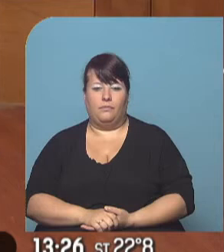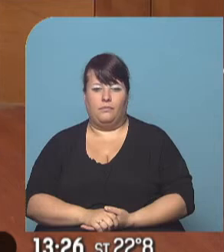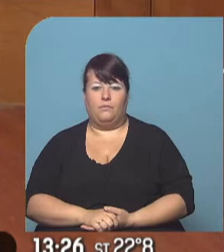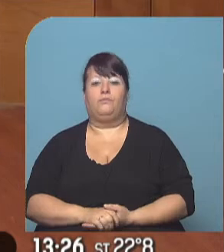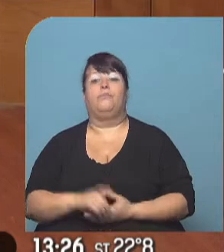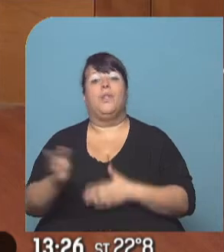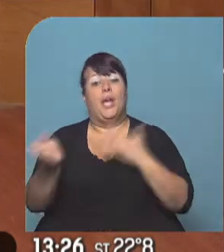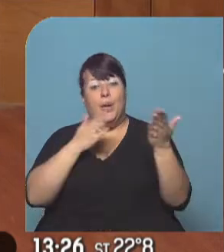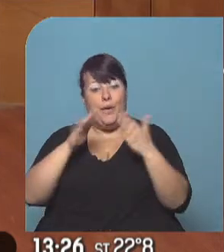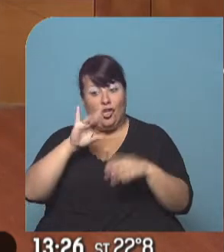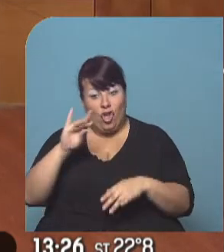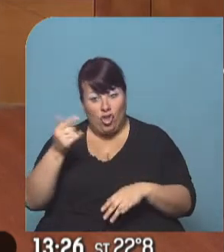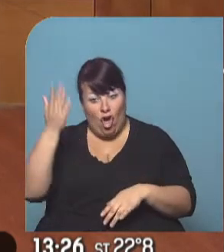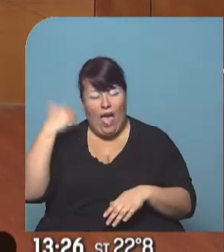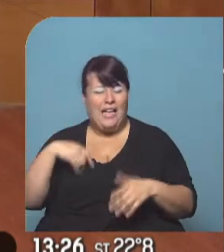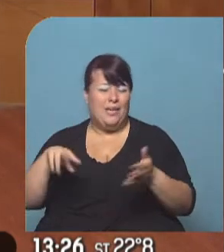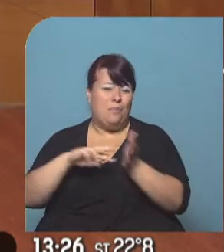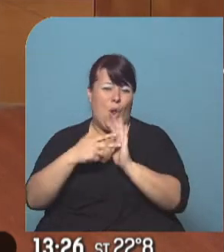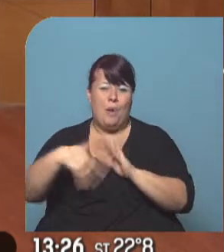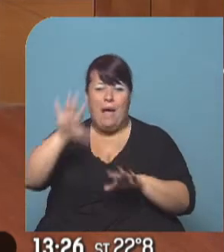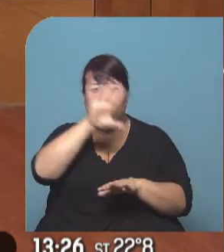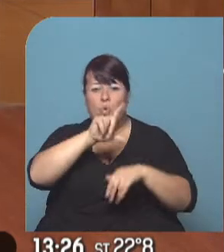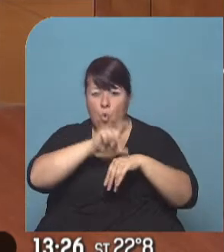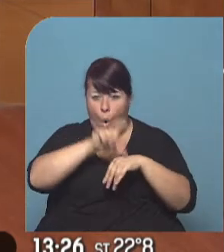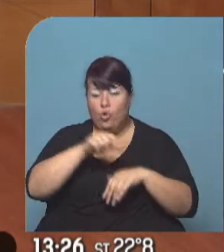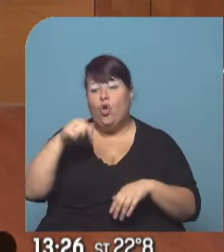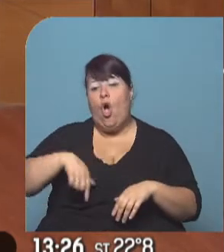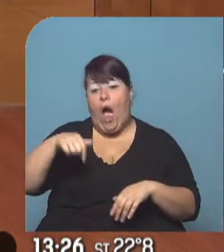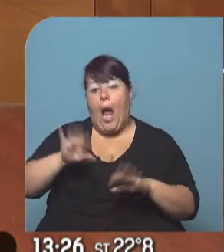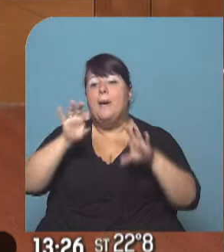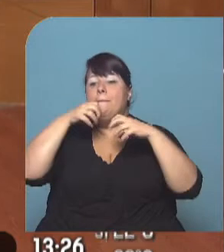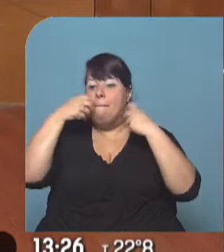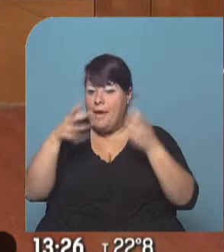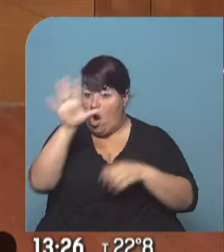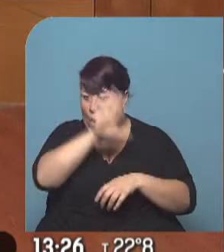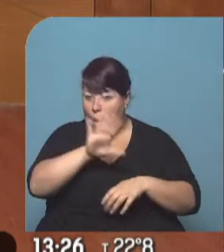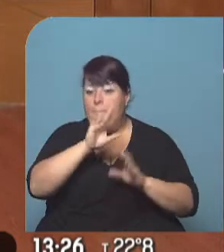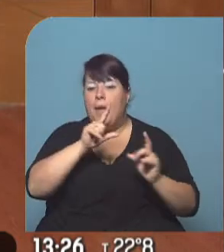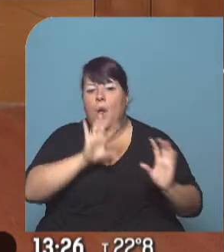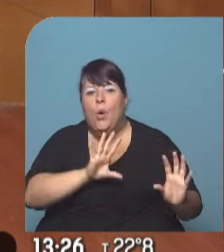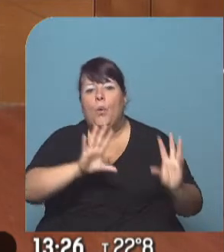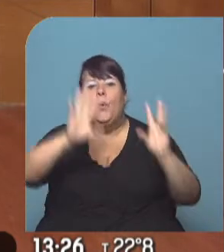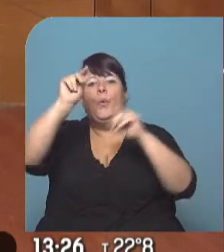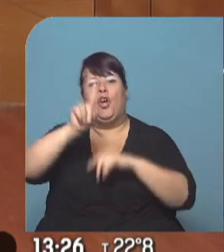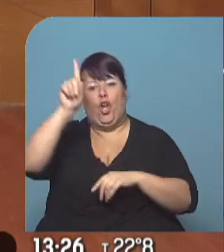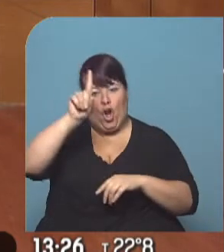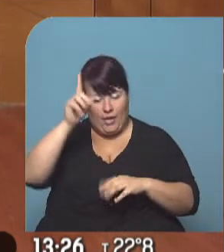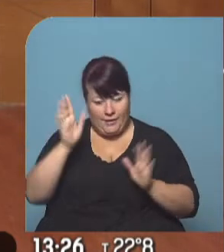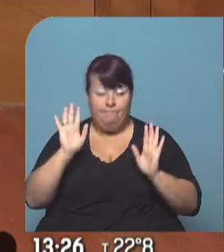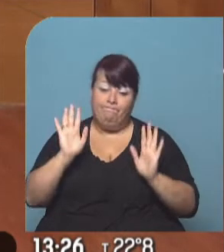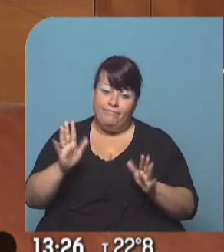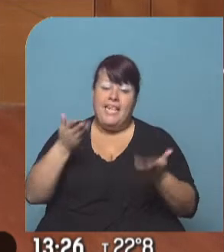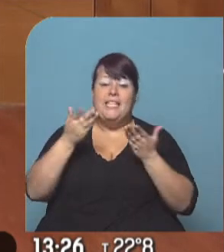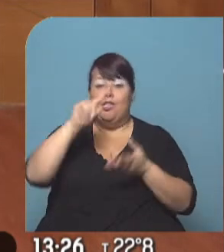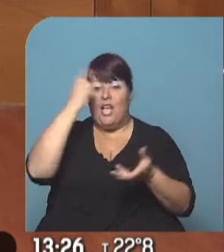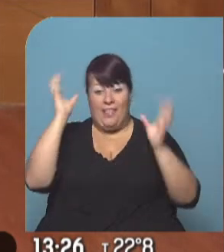Y el viento sonda que ayer afectó y mucho a la región de Cuyo, en estos momentos ha mejorado en esa región, pero se ha trasladado hacia el noroeste. Por lo tanto, el